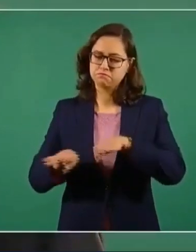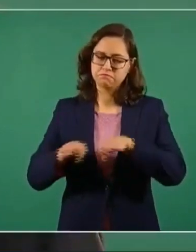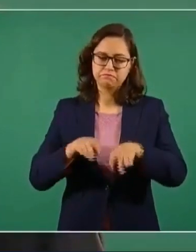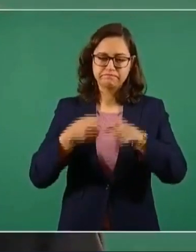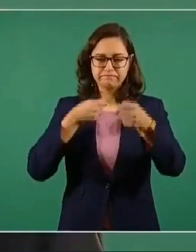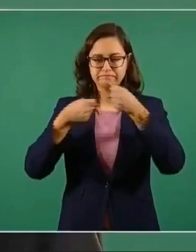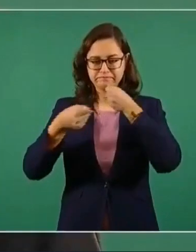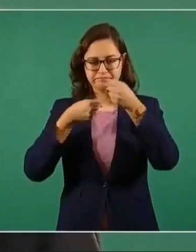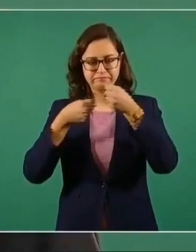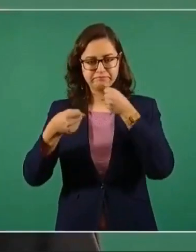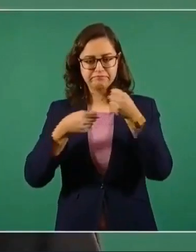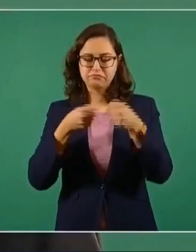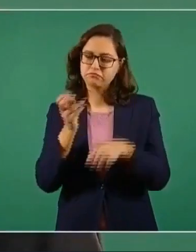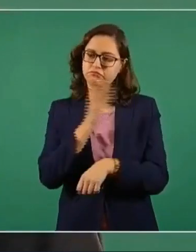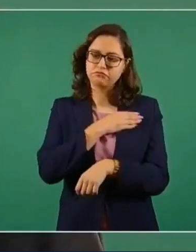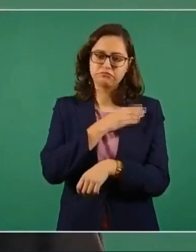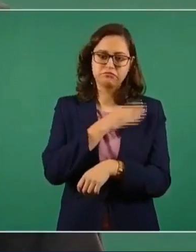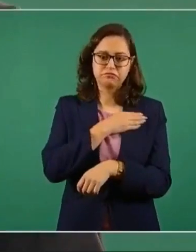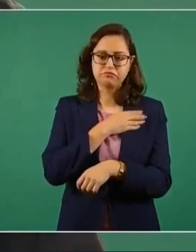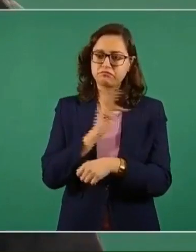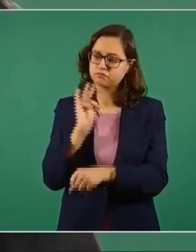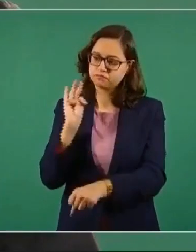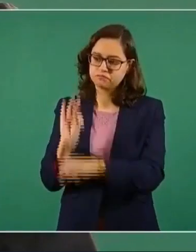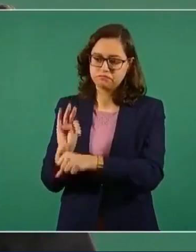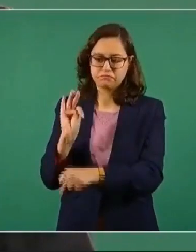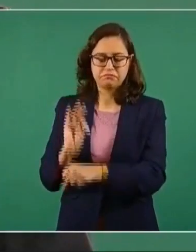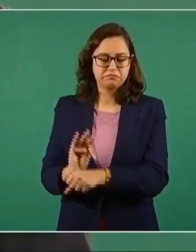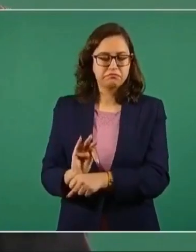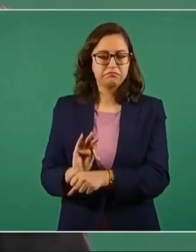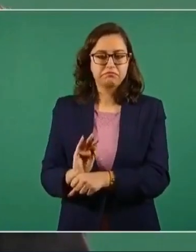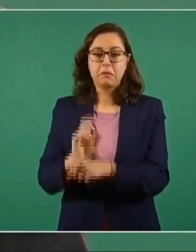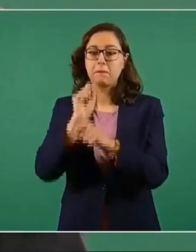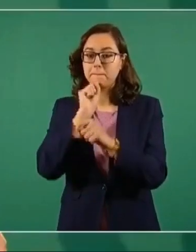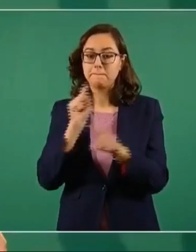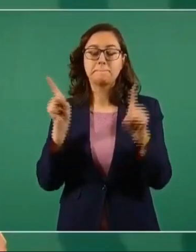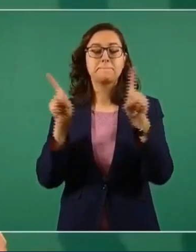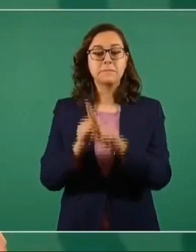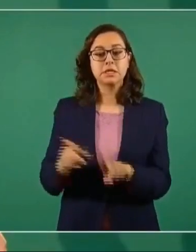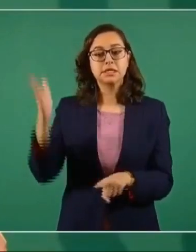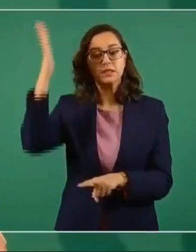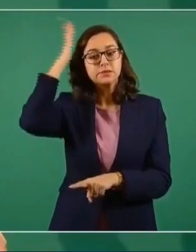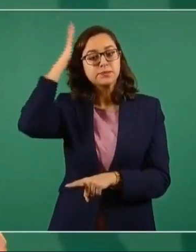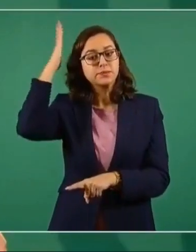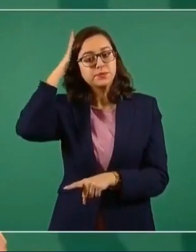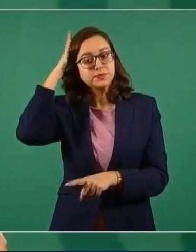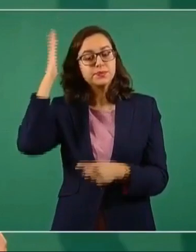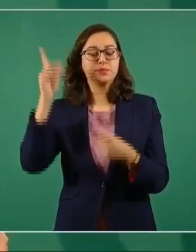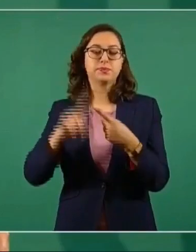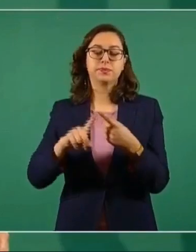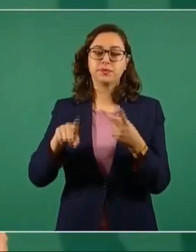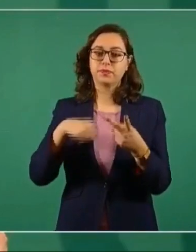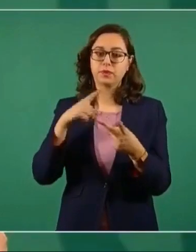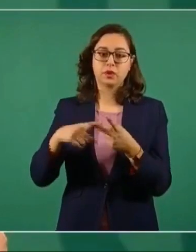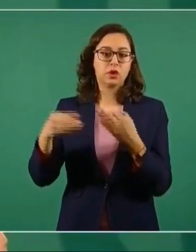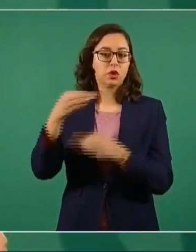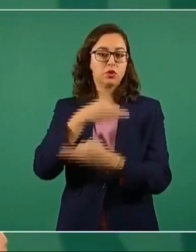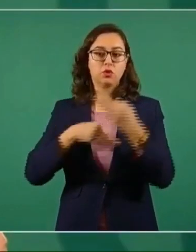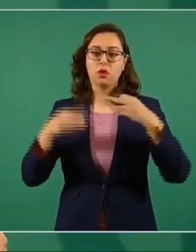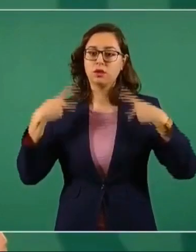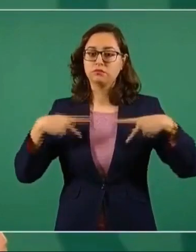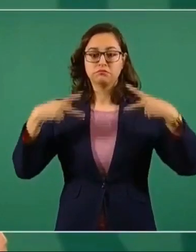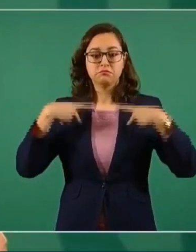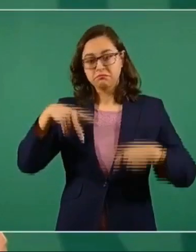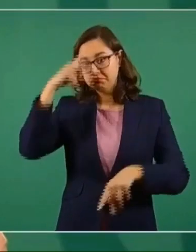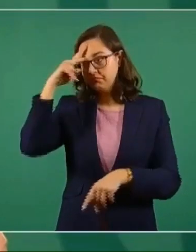del periodismo y a todos, dirigentes sociales y a todos los ciudadanos.